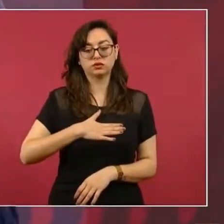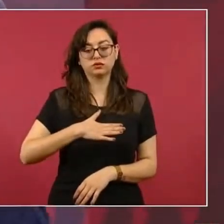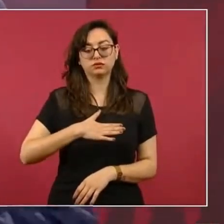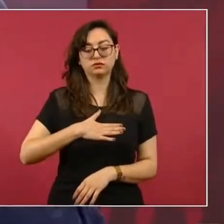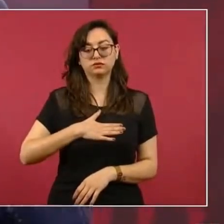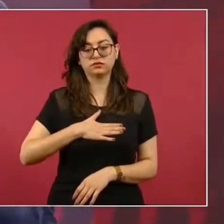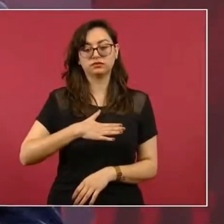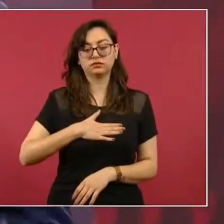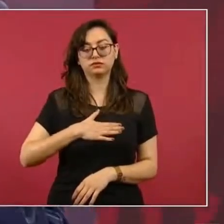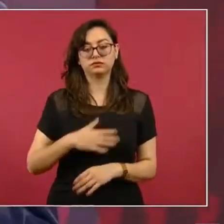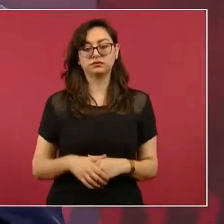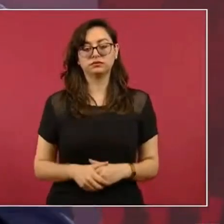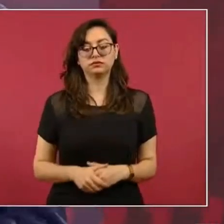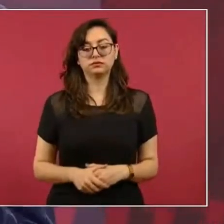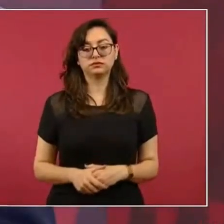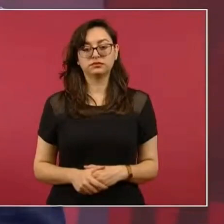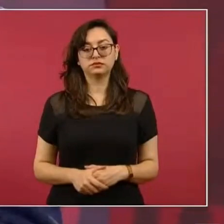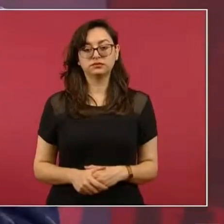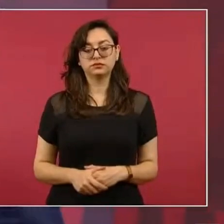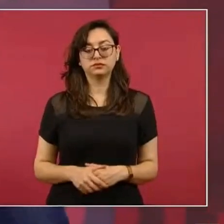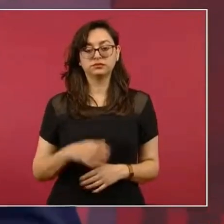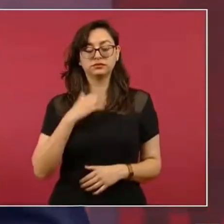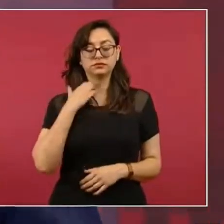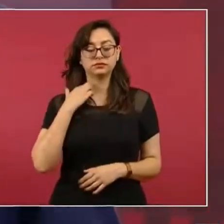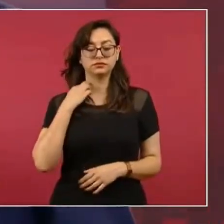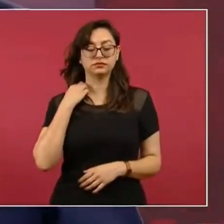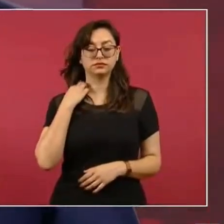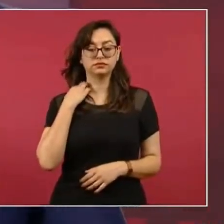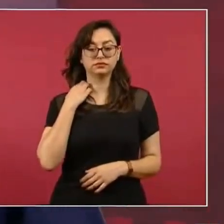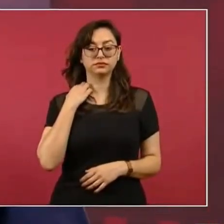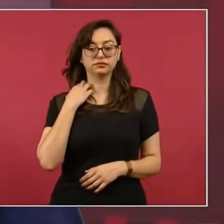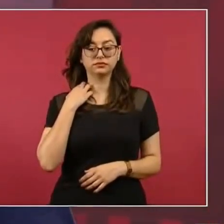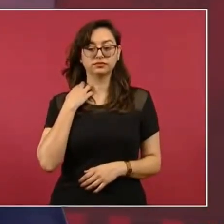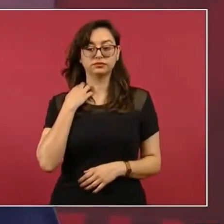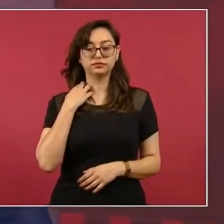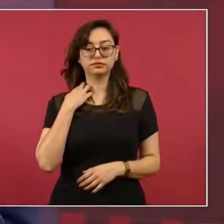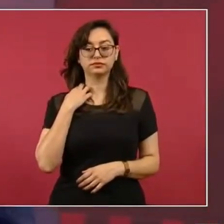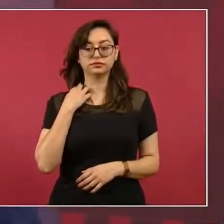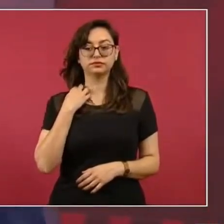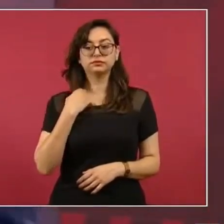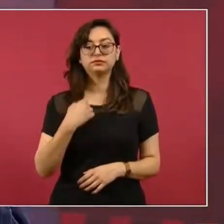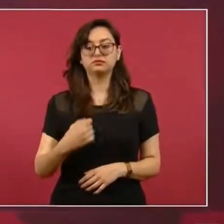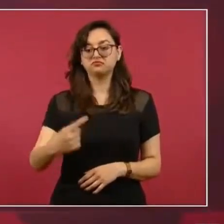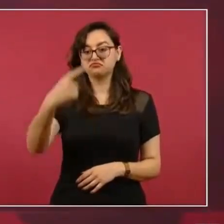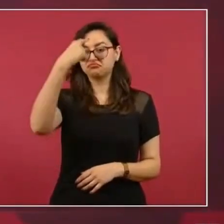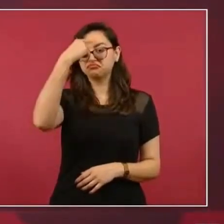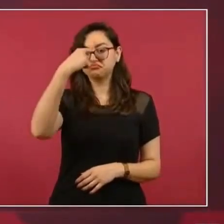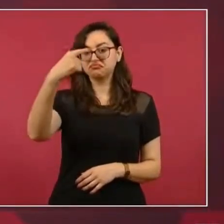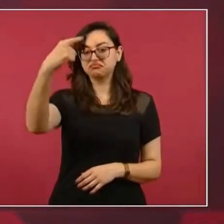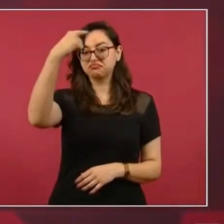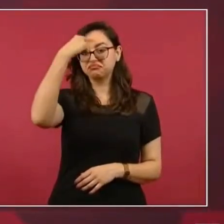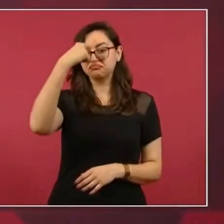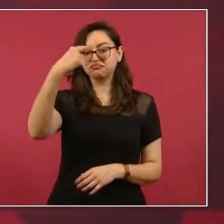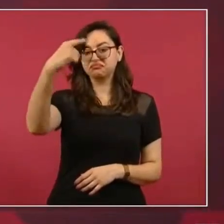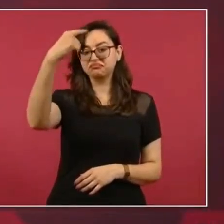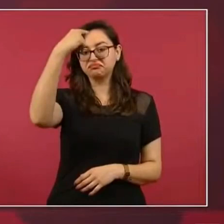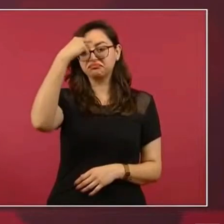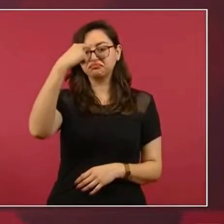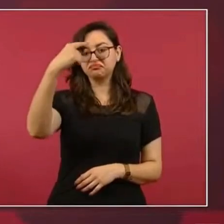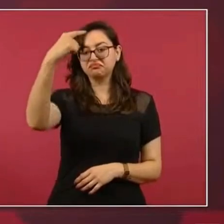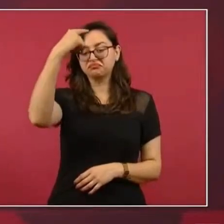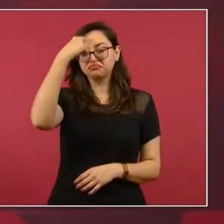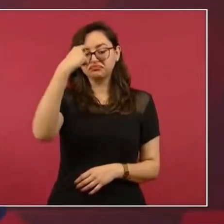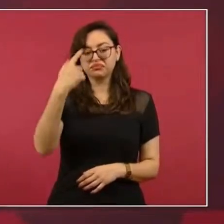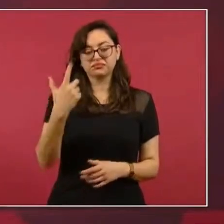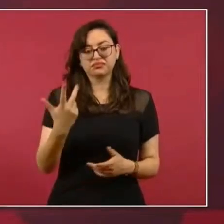Porque están obcecados. Es decir,